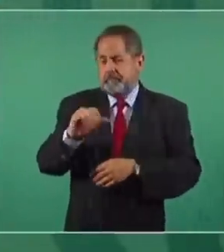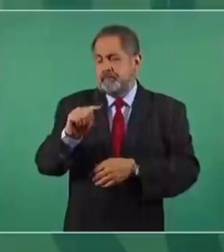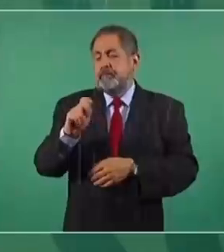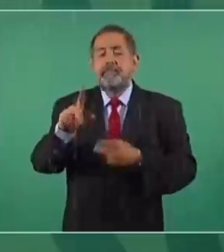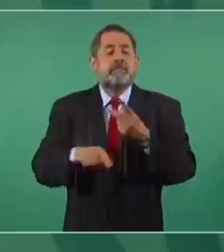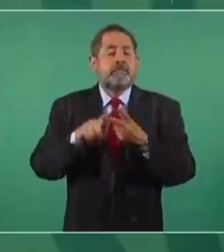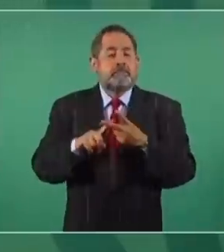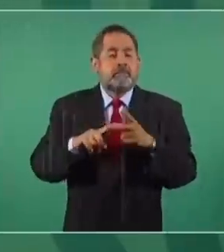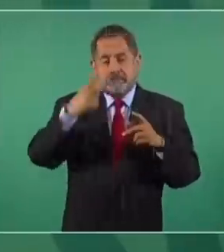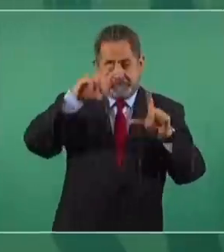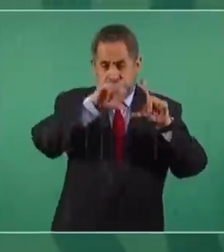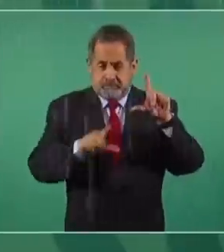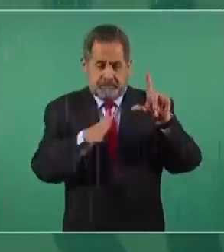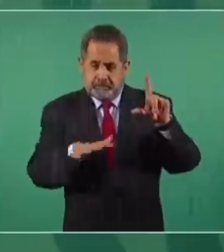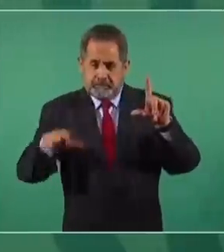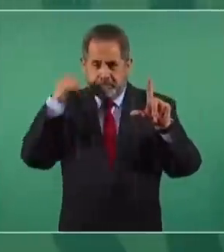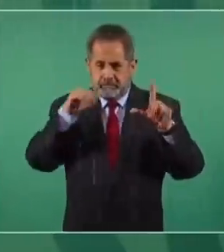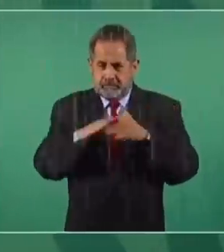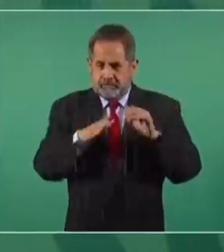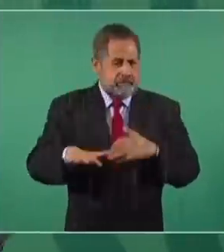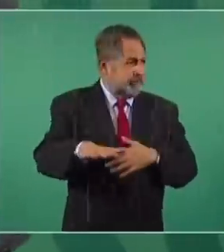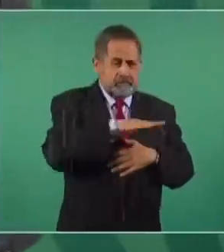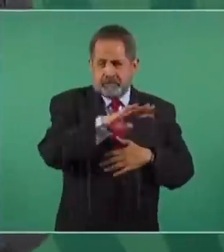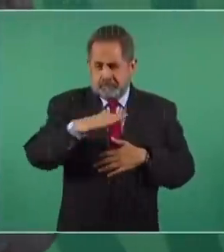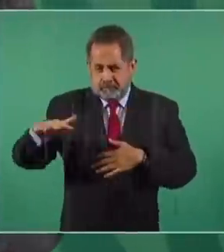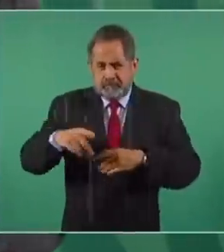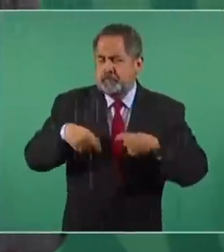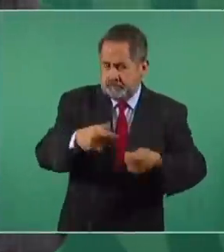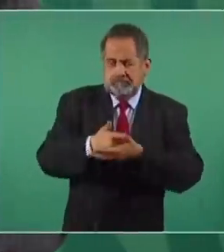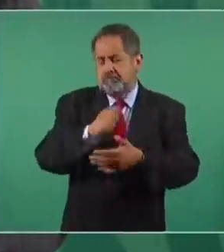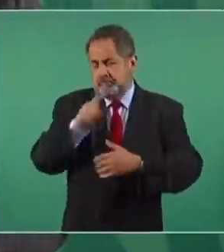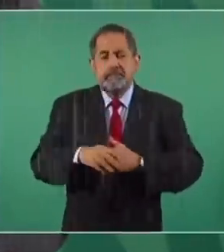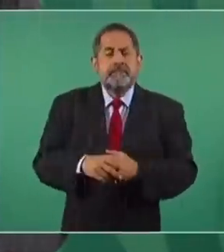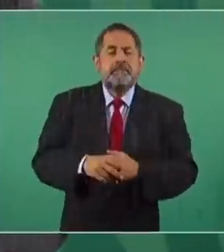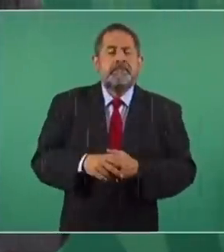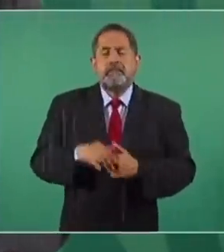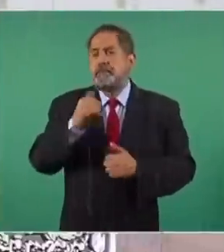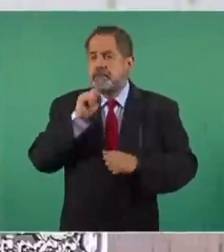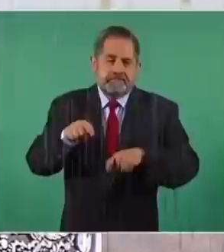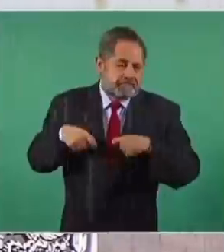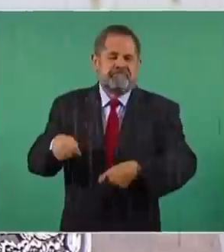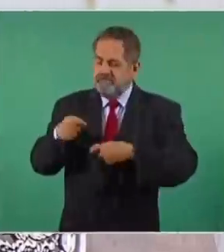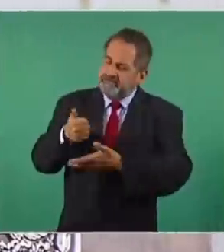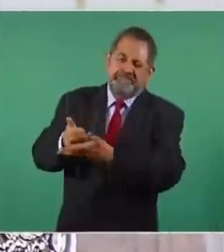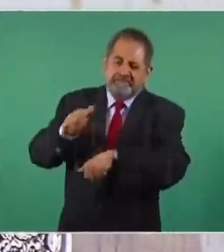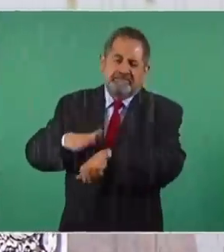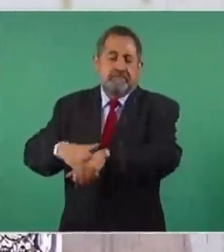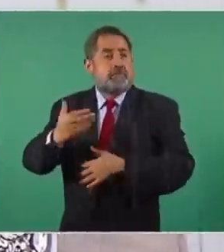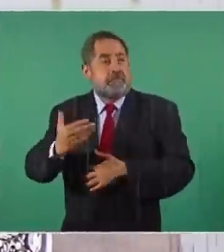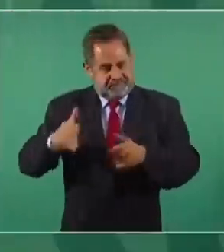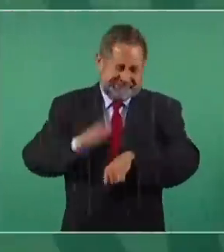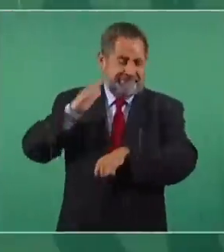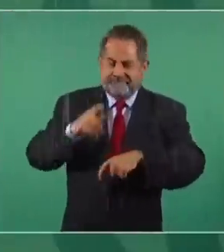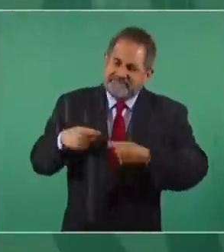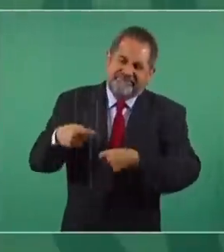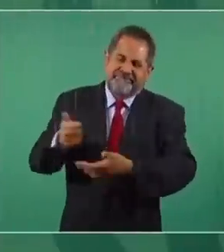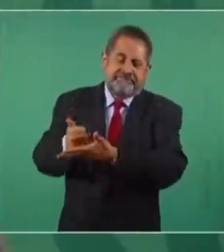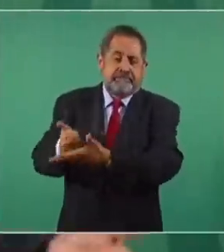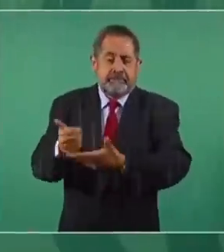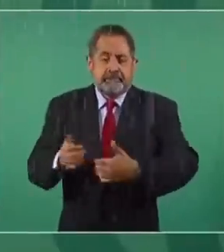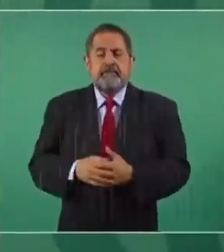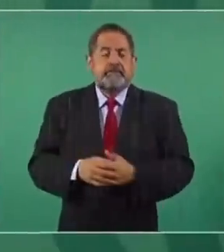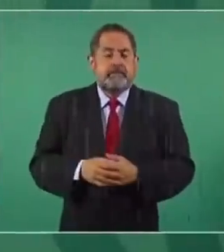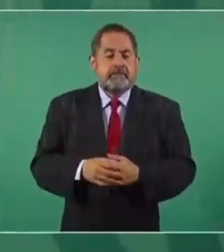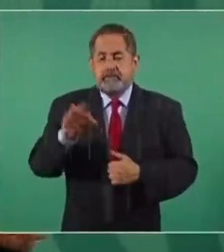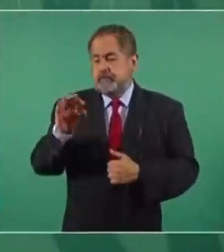en el Pacífico. Lo mismo, se está atendiendo. Y repito, más que en otras ocasiones. Lo